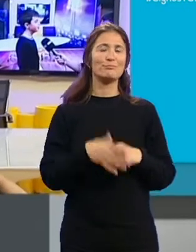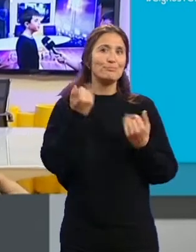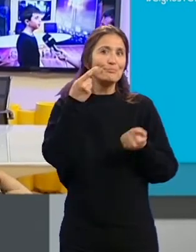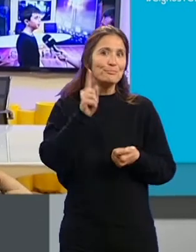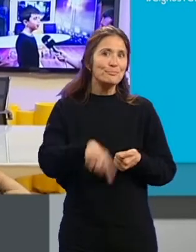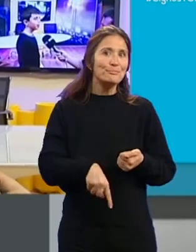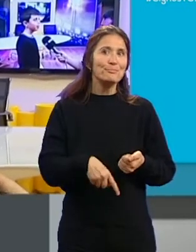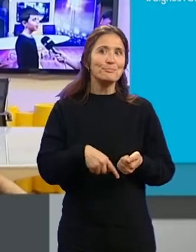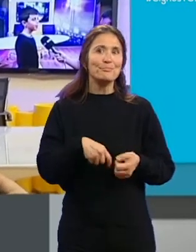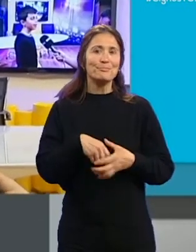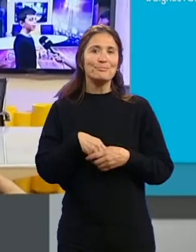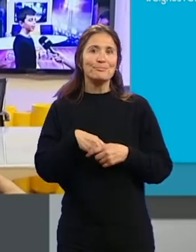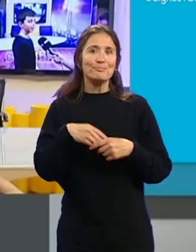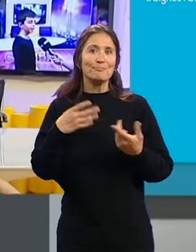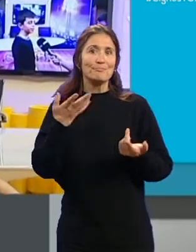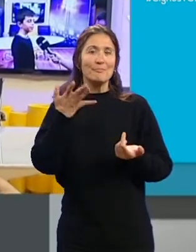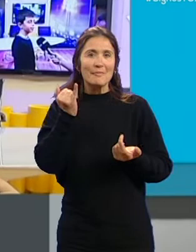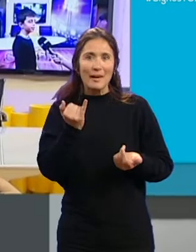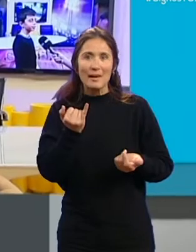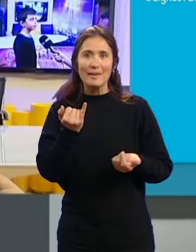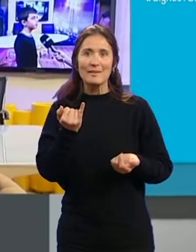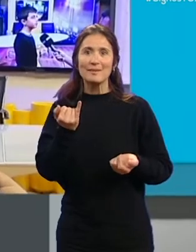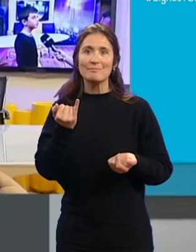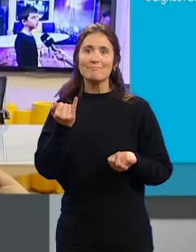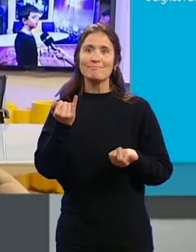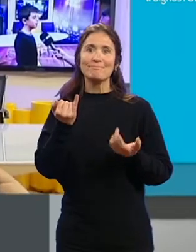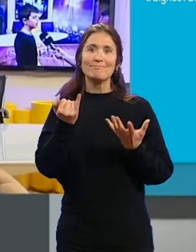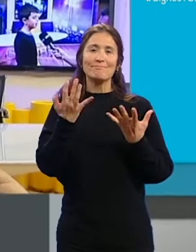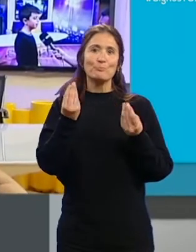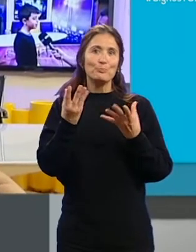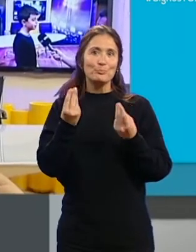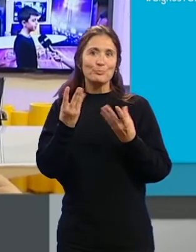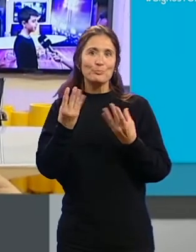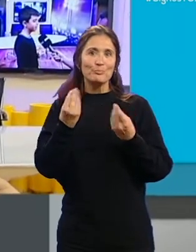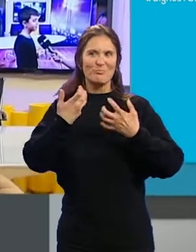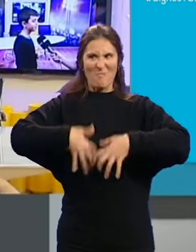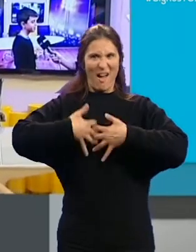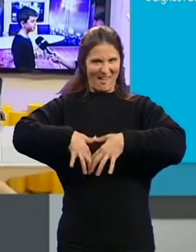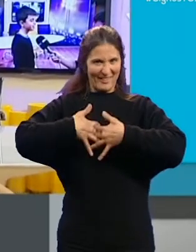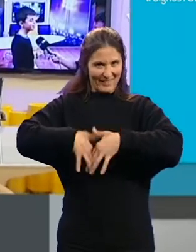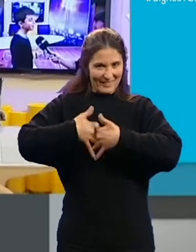...y... ...que hay... ...muchas... ...máquinas.